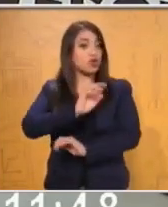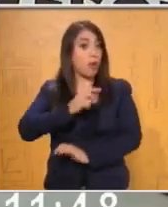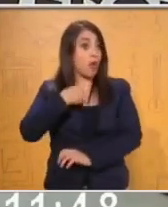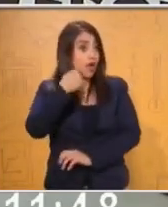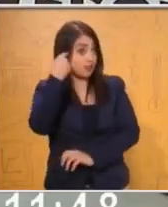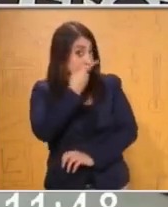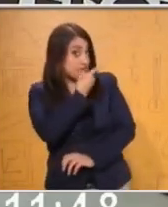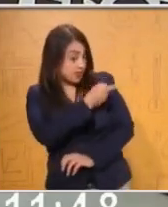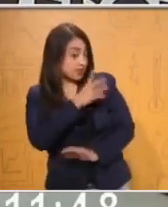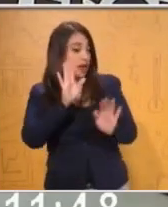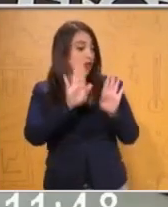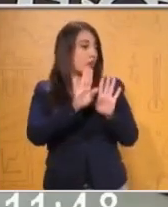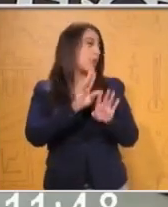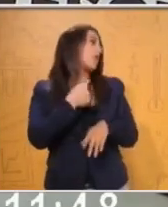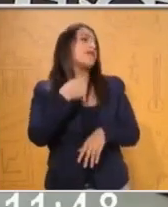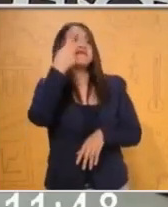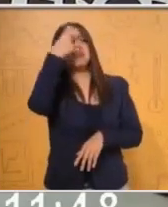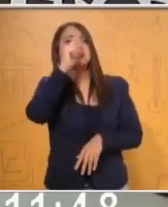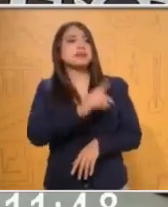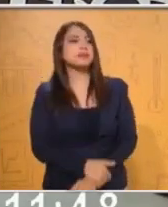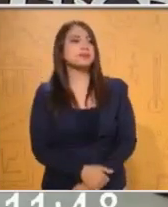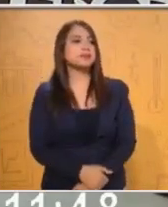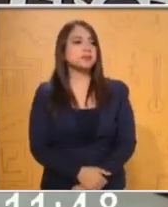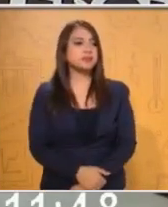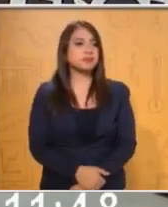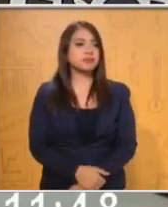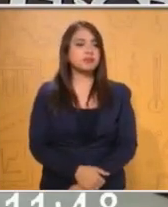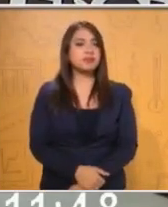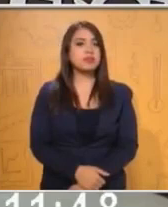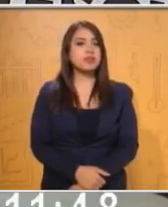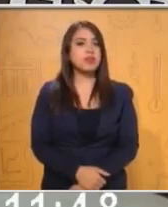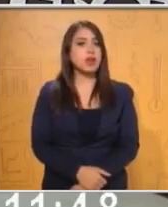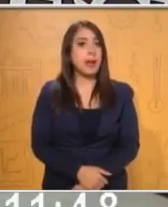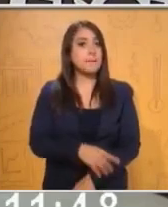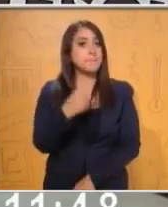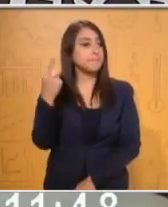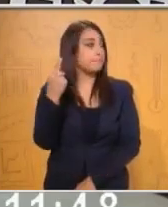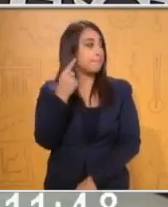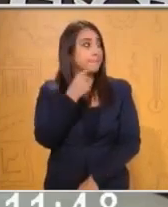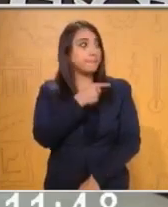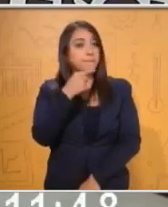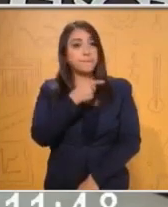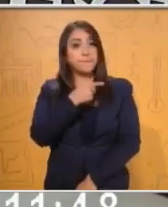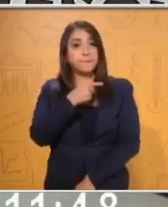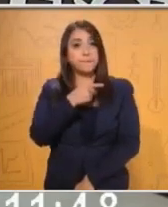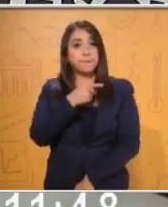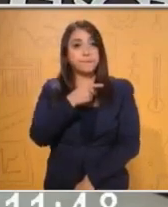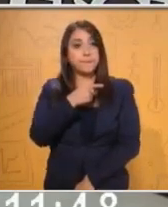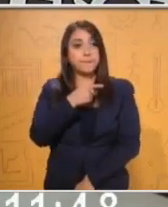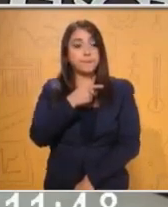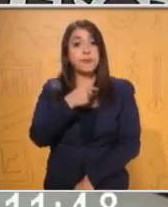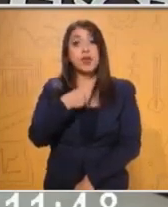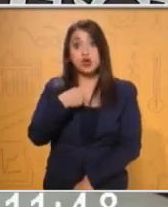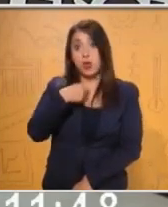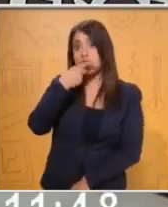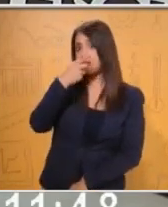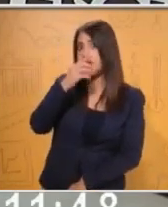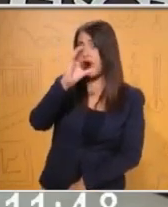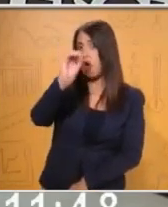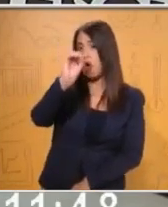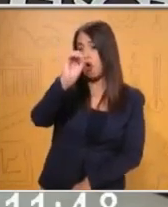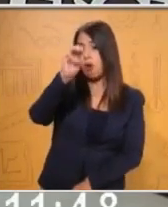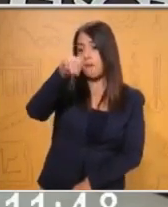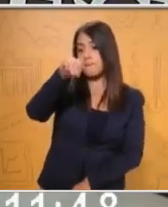sencillo. Fíjense bien lo que vamos a hacer. La clave para agarrar ese cono va a ser ombligo. ¿Estamos? La palabra ombligo.